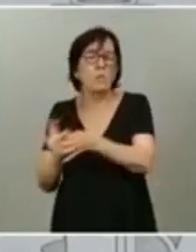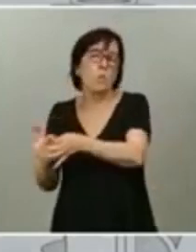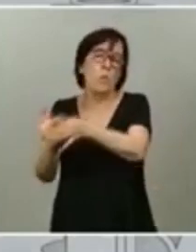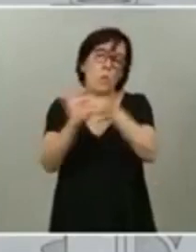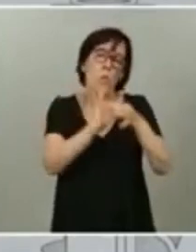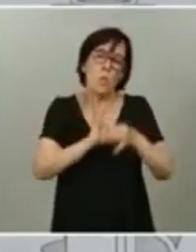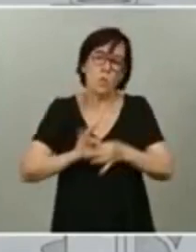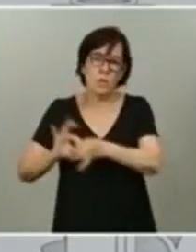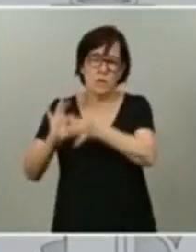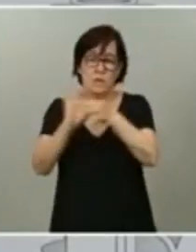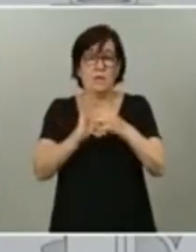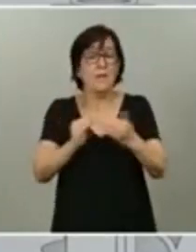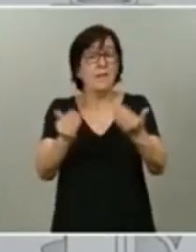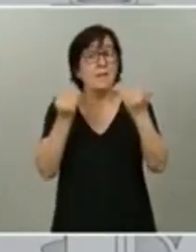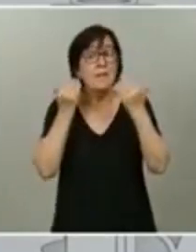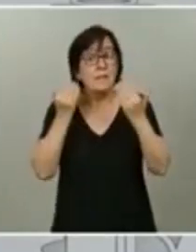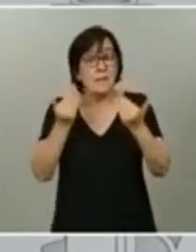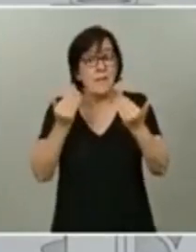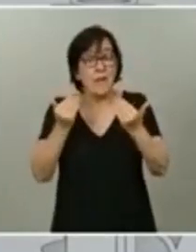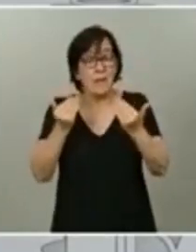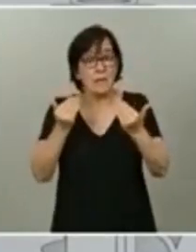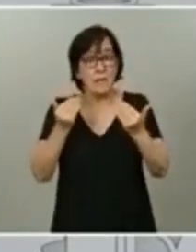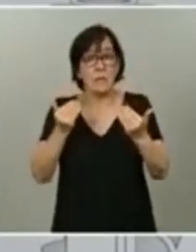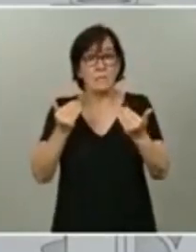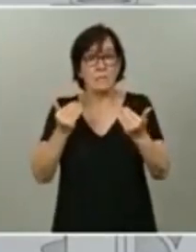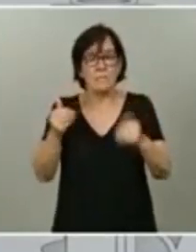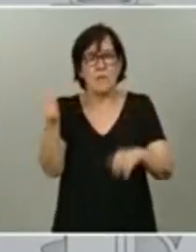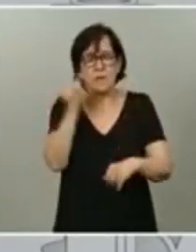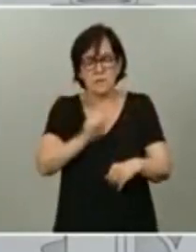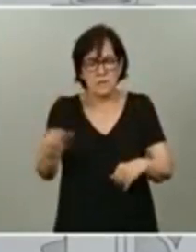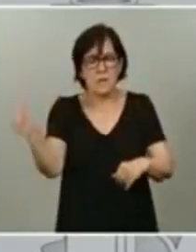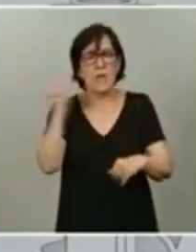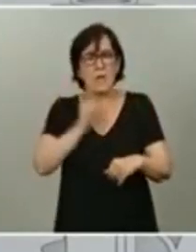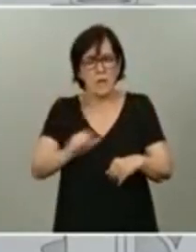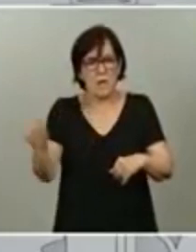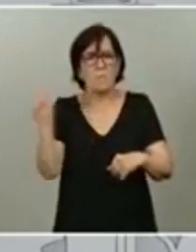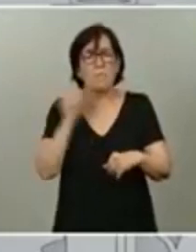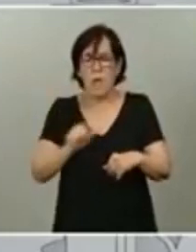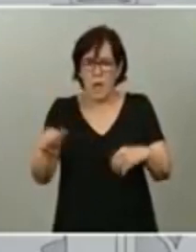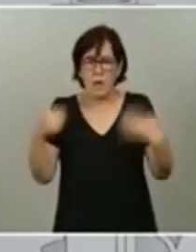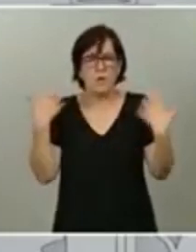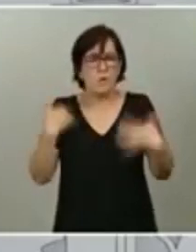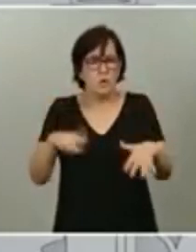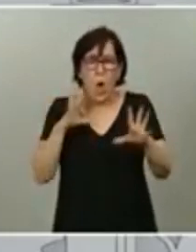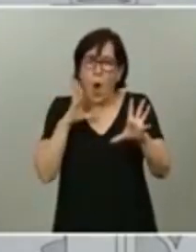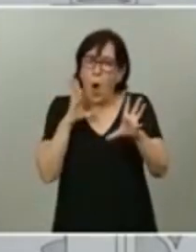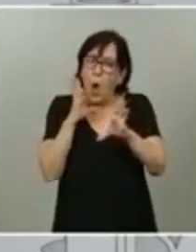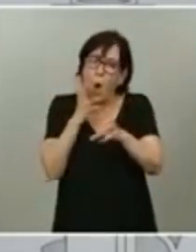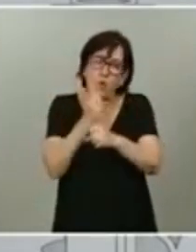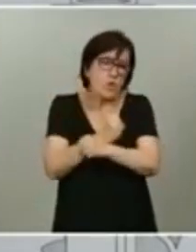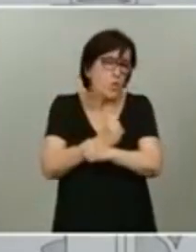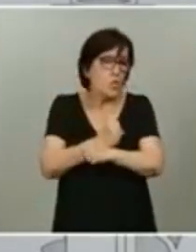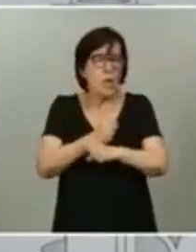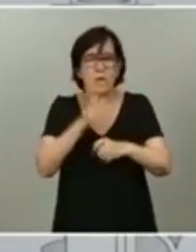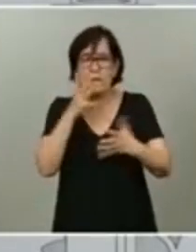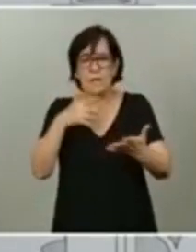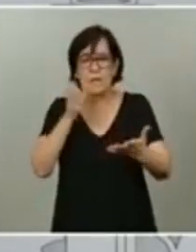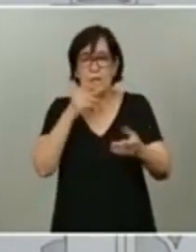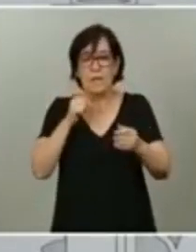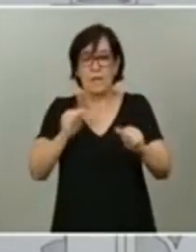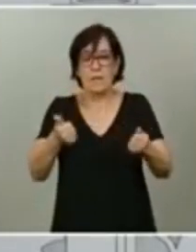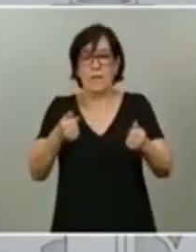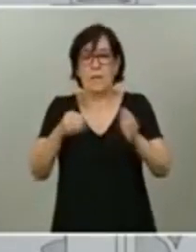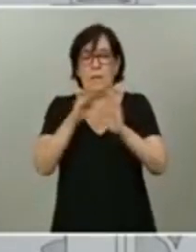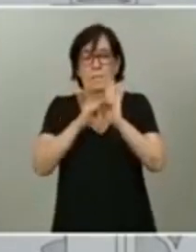Y gracias a ello, tras semanas verdaderamente tenebrosas, vinieron las primeras medidas de alivio.